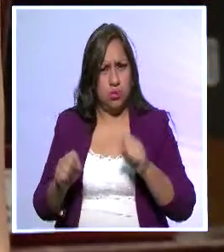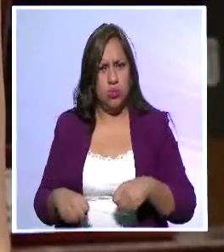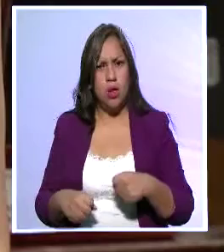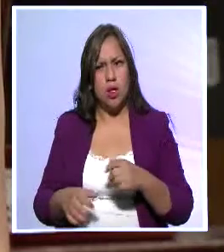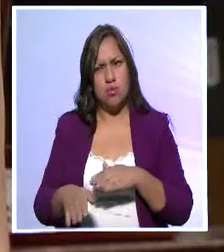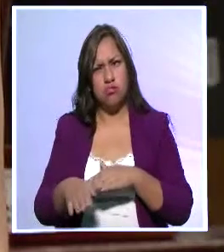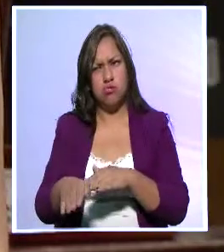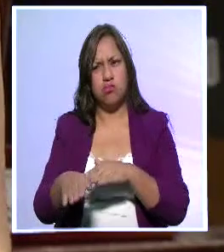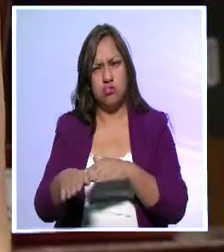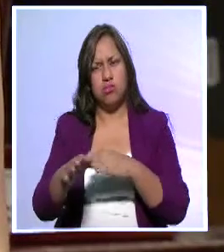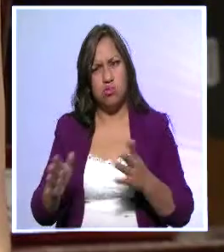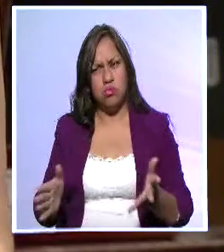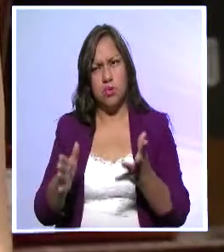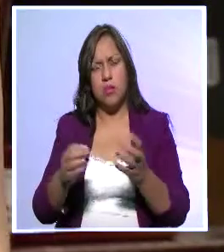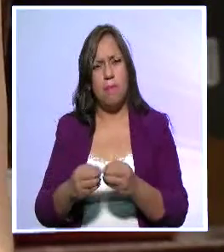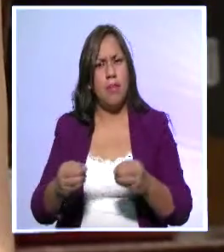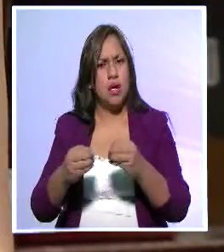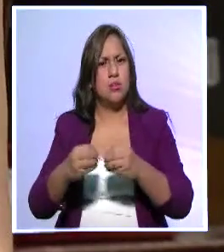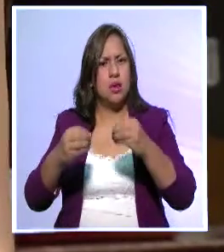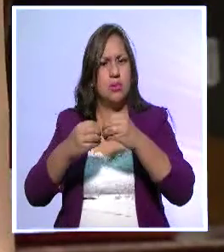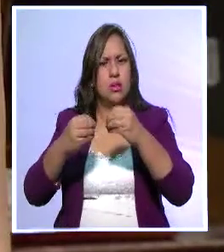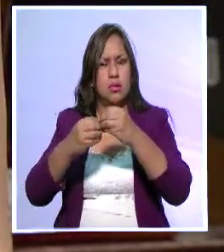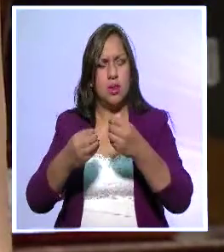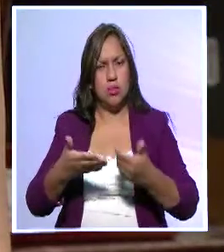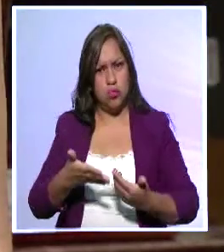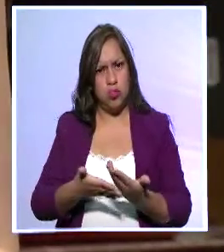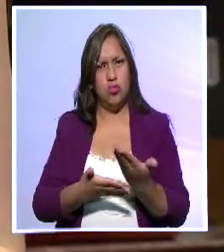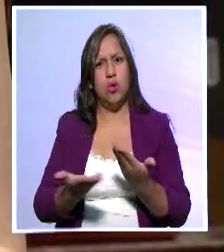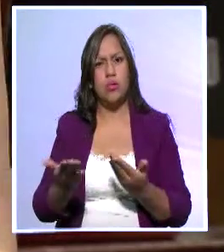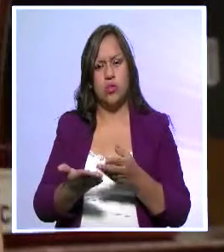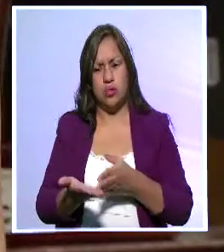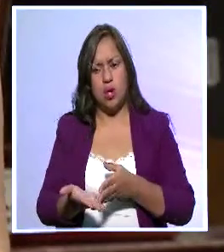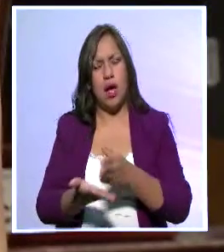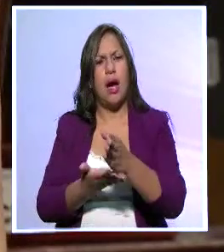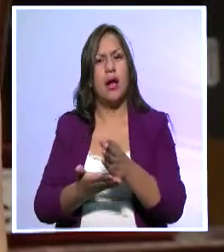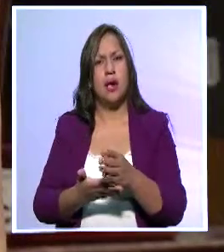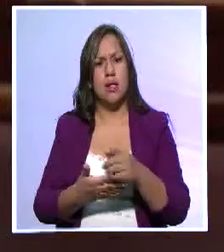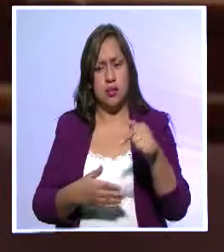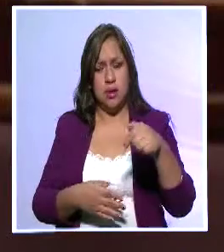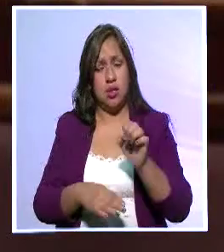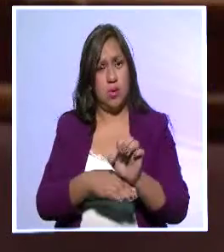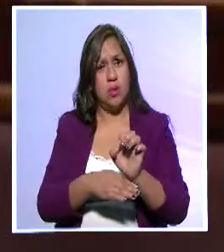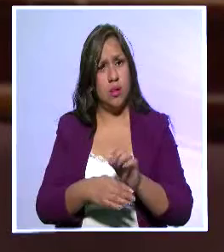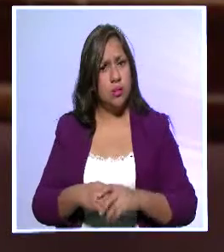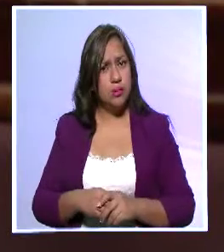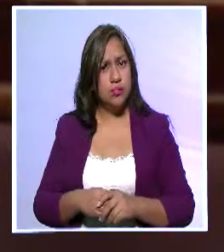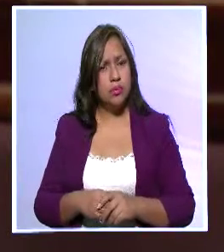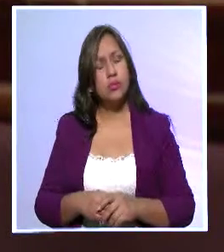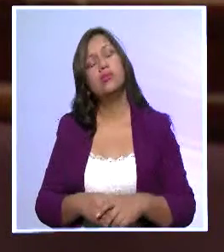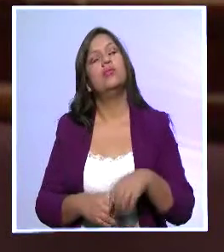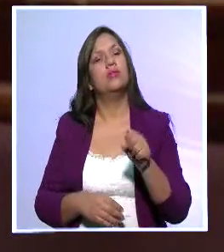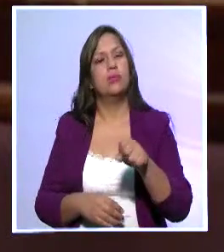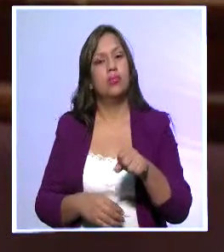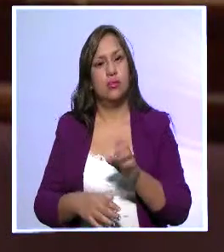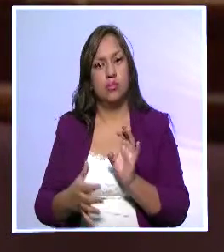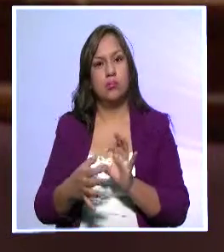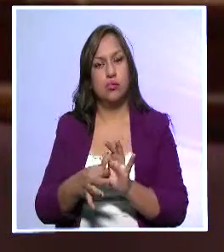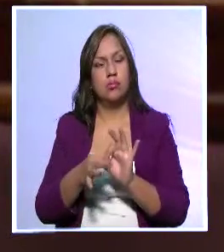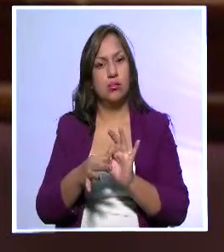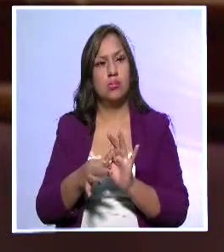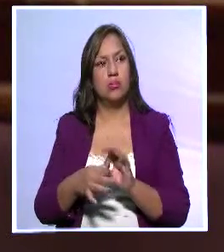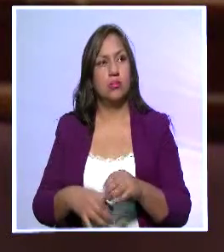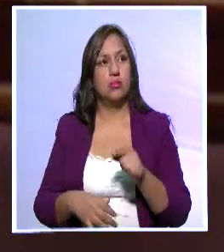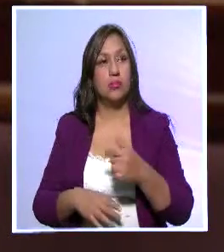impulsar que se puedan implementar efectivamente estas carreras de pregrado? Hemos tenido ese acercamiento no solamente con las